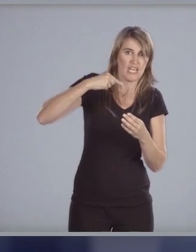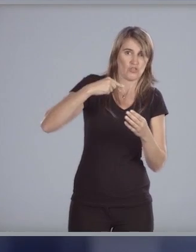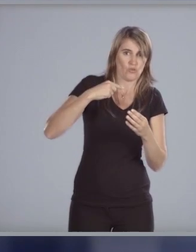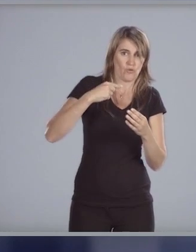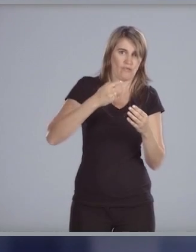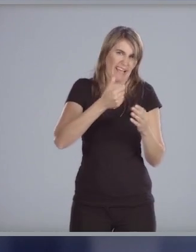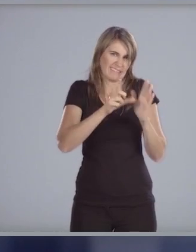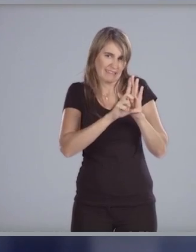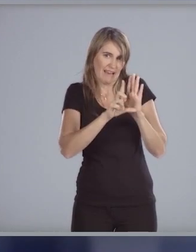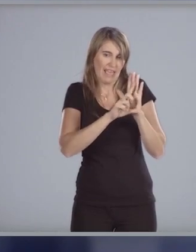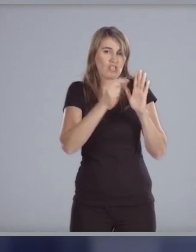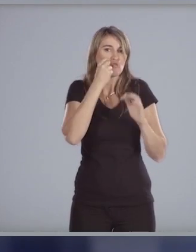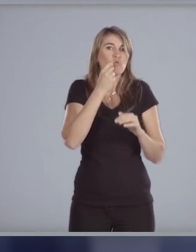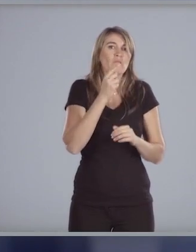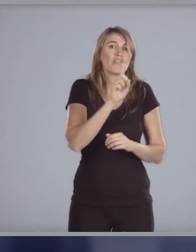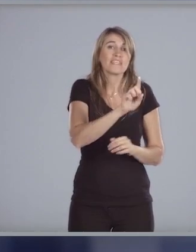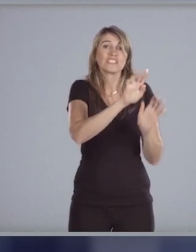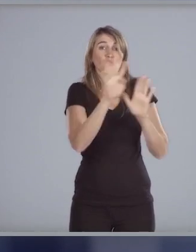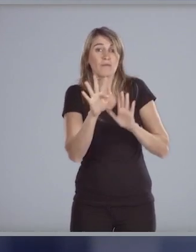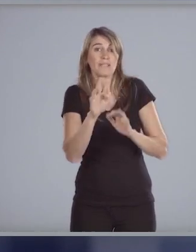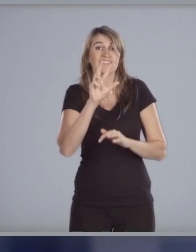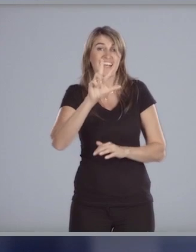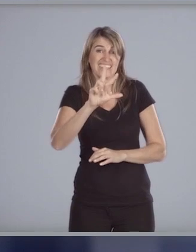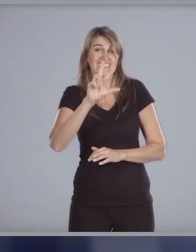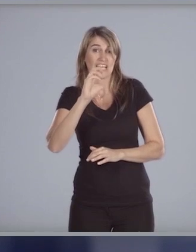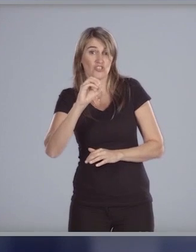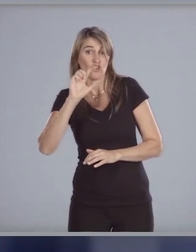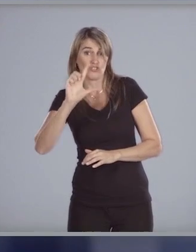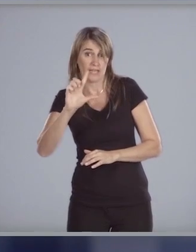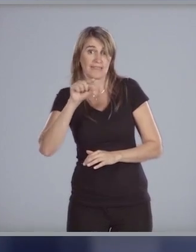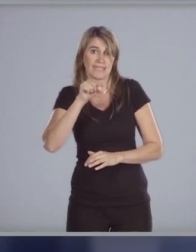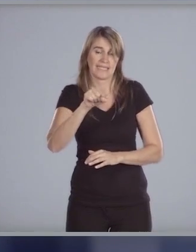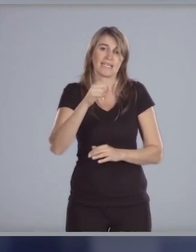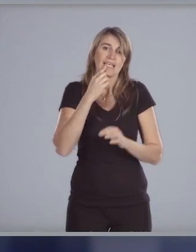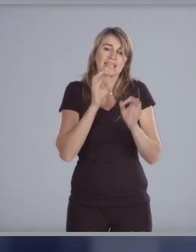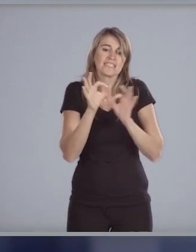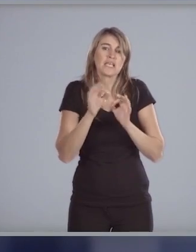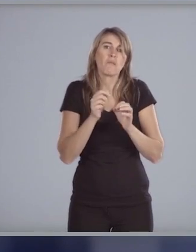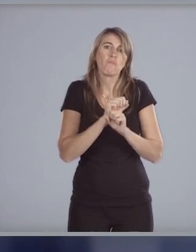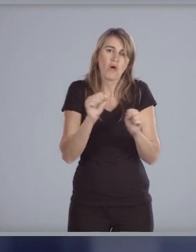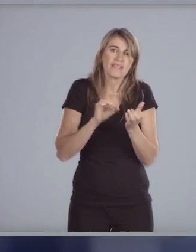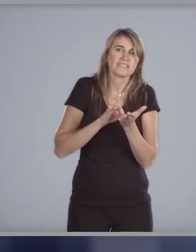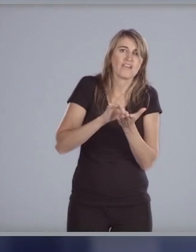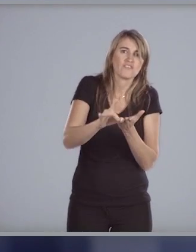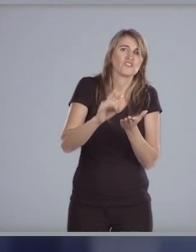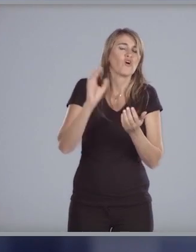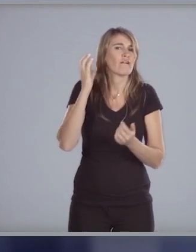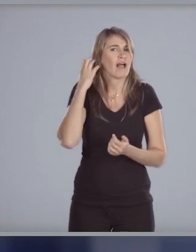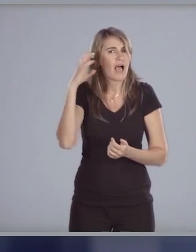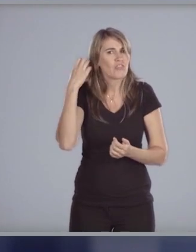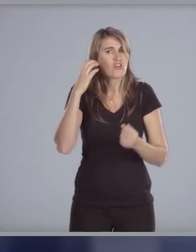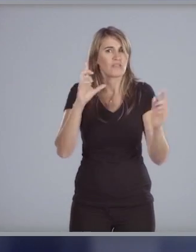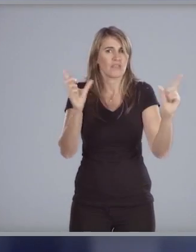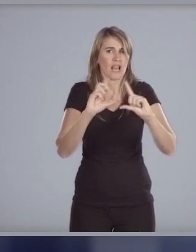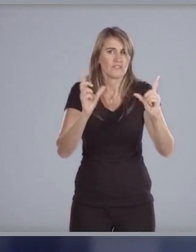reglamentario de la ley número 19.307 que regula la prestación de servicios de radio